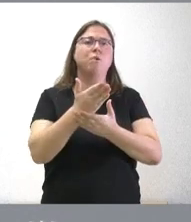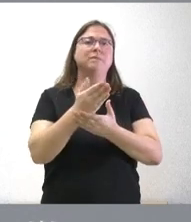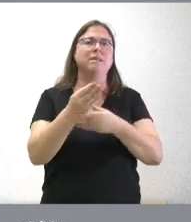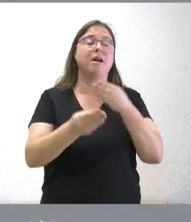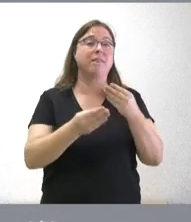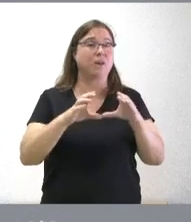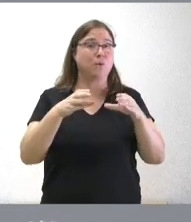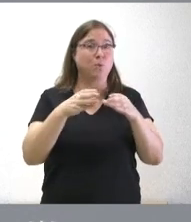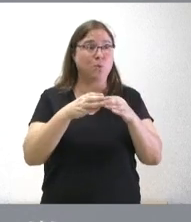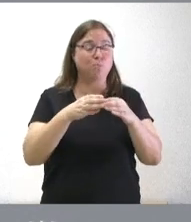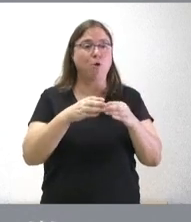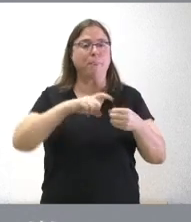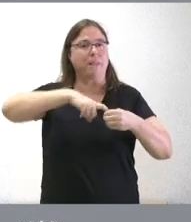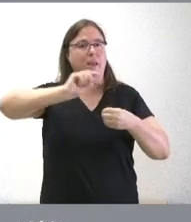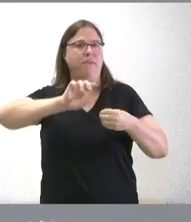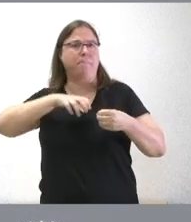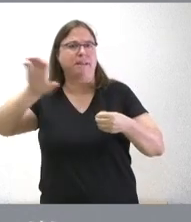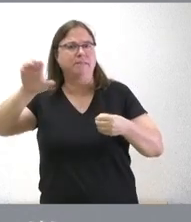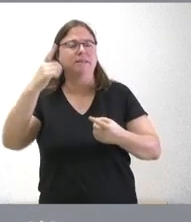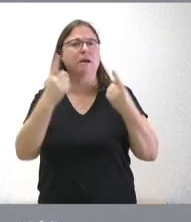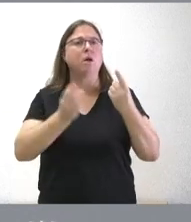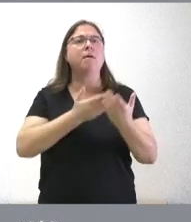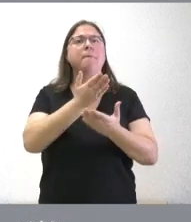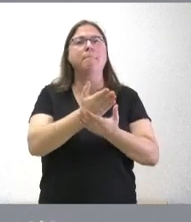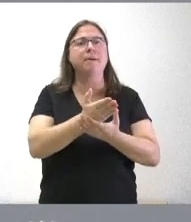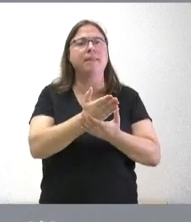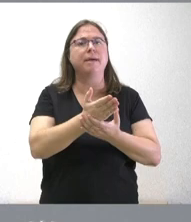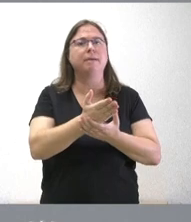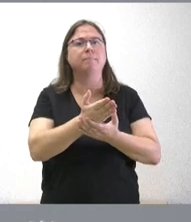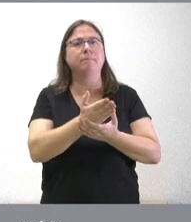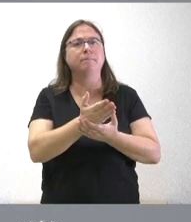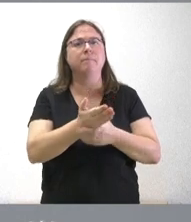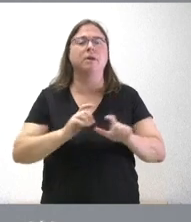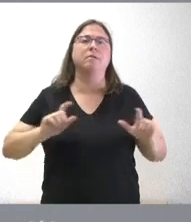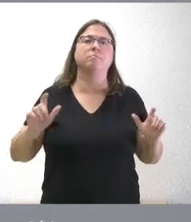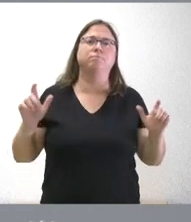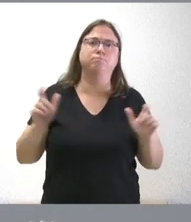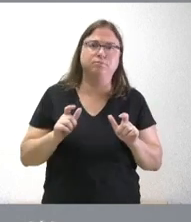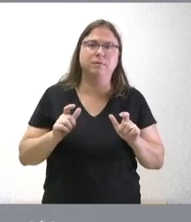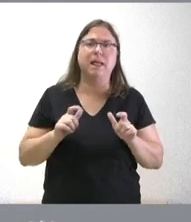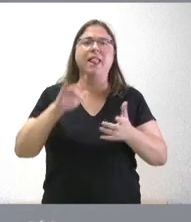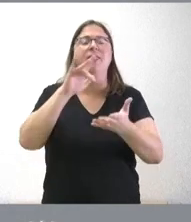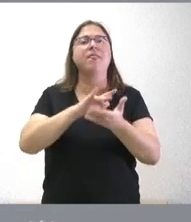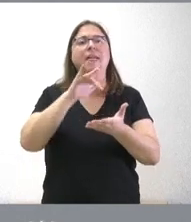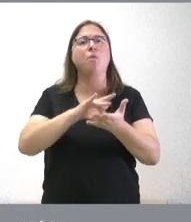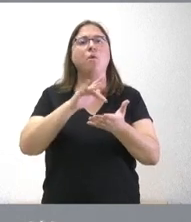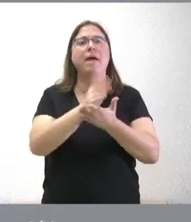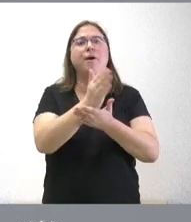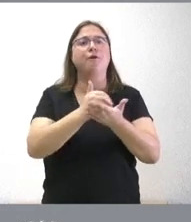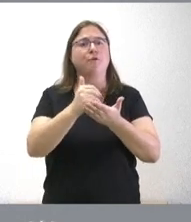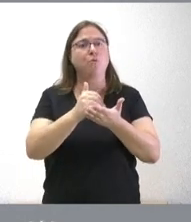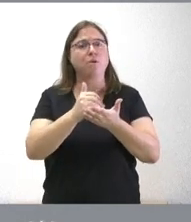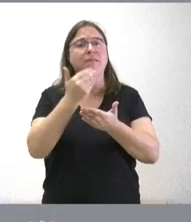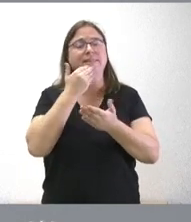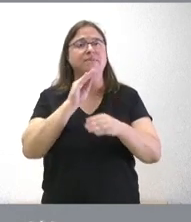algún partido independentista de pedir la reducción de la deuda de las comunidades autónomas que se